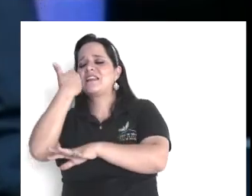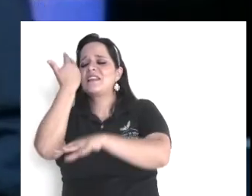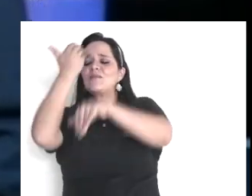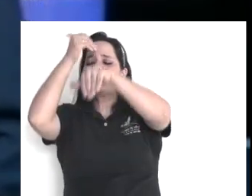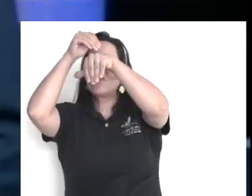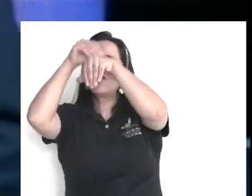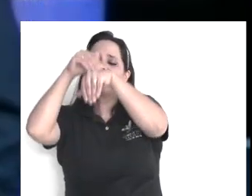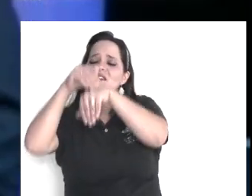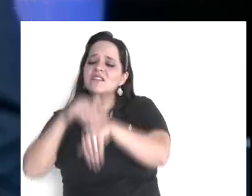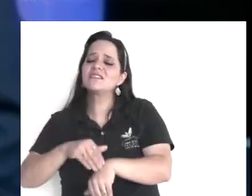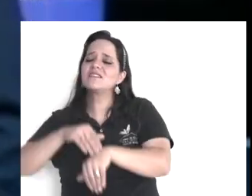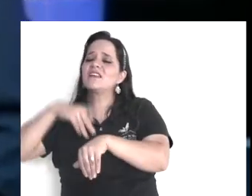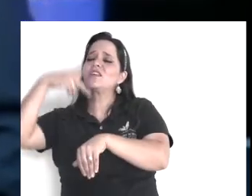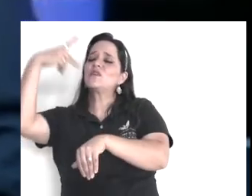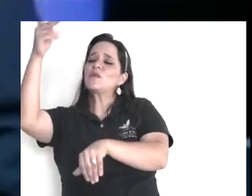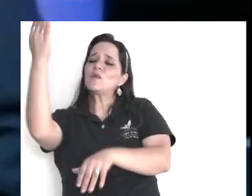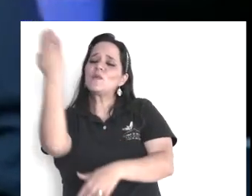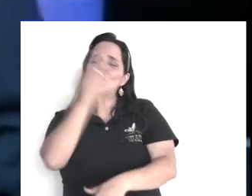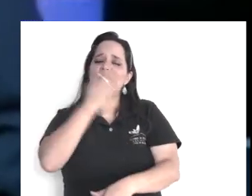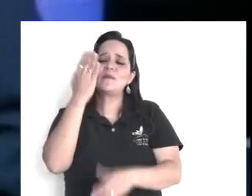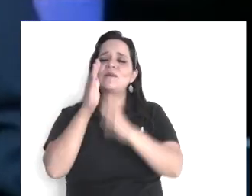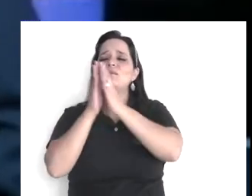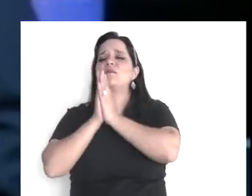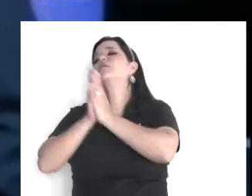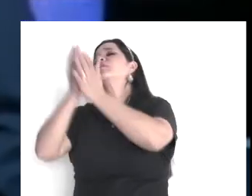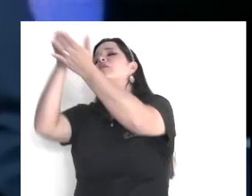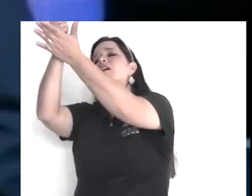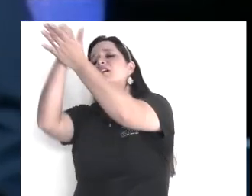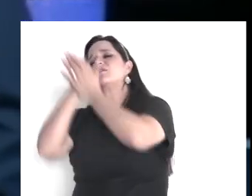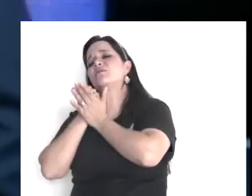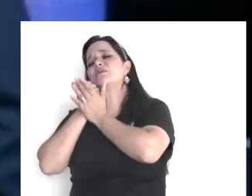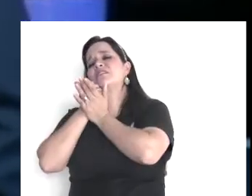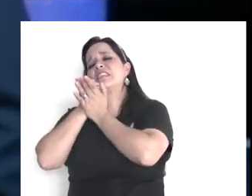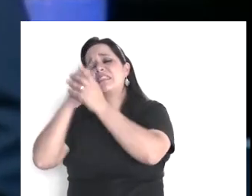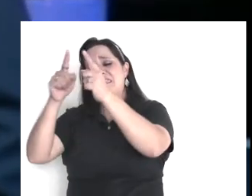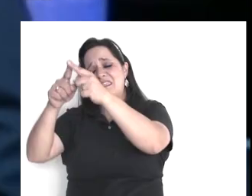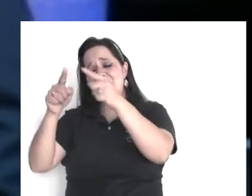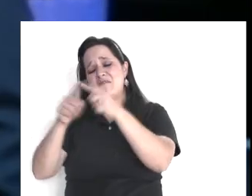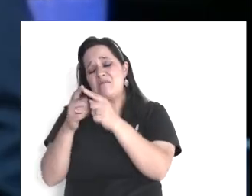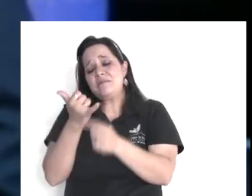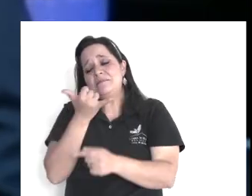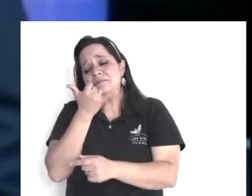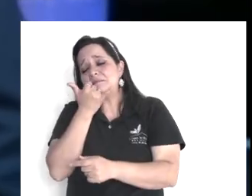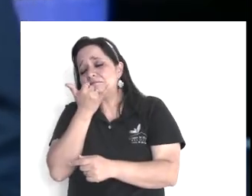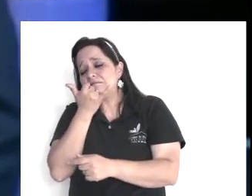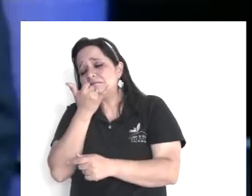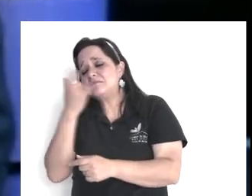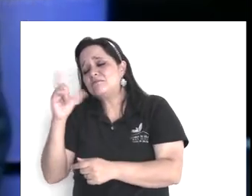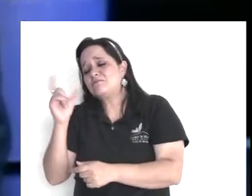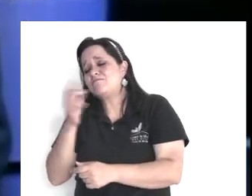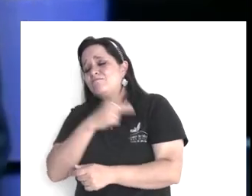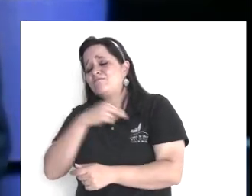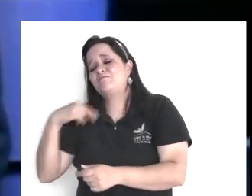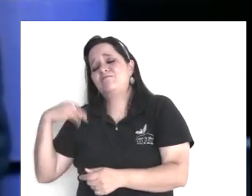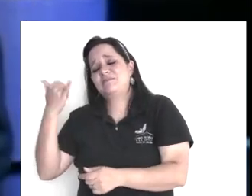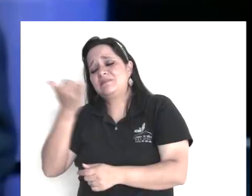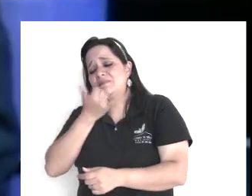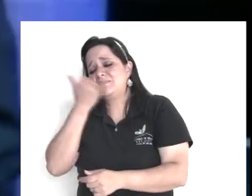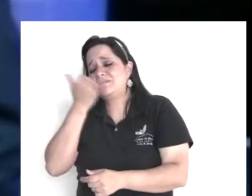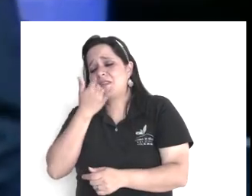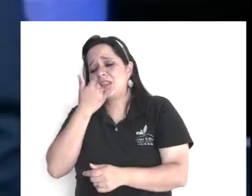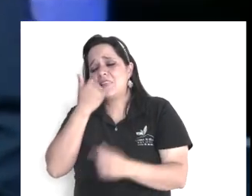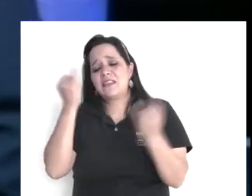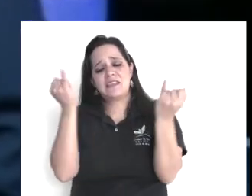obedecer tu palabra, ayúdanos señor, perdona nuestros errores, nosotros también, perdonar, a los que los